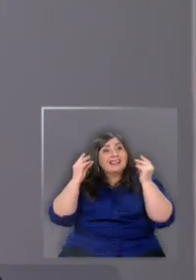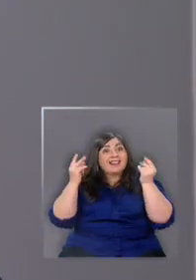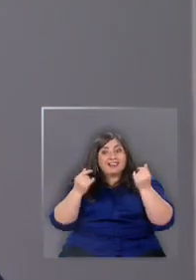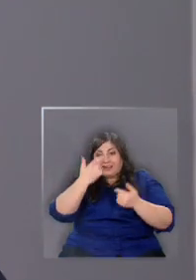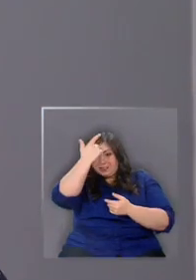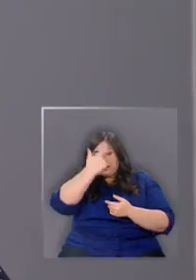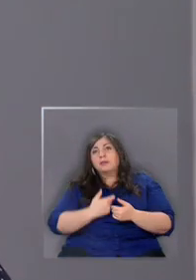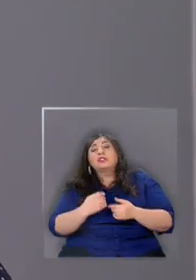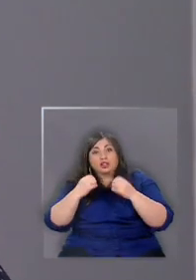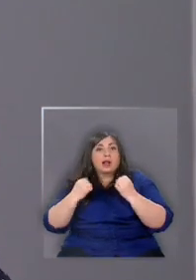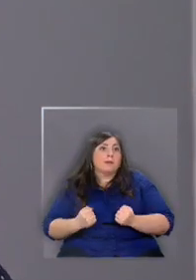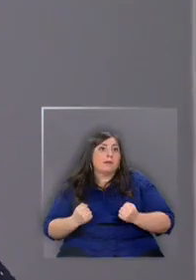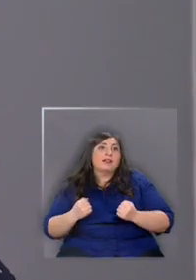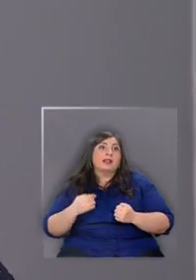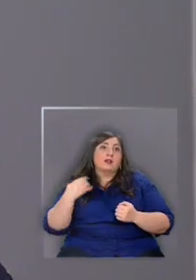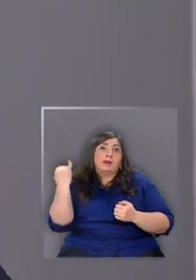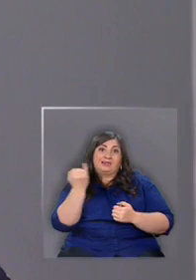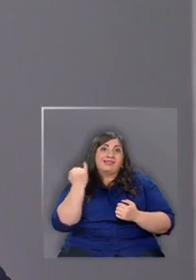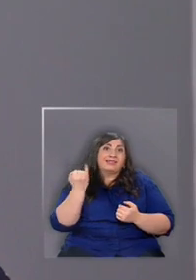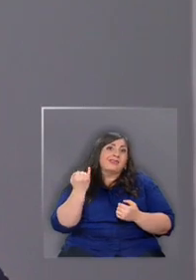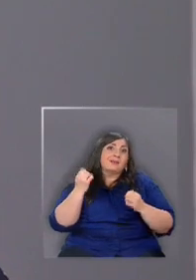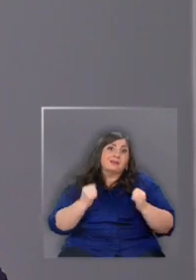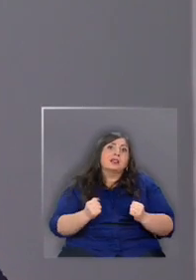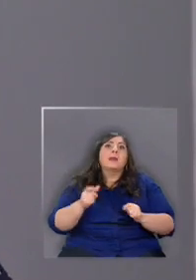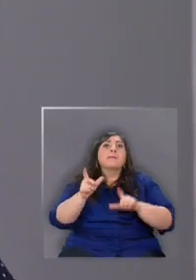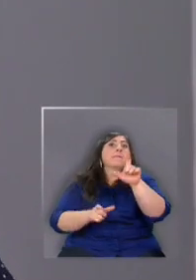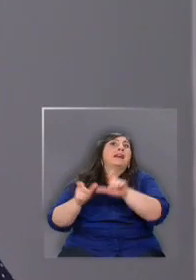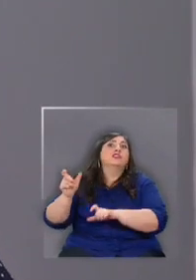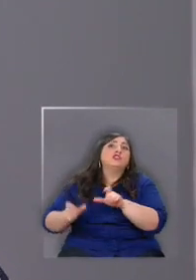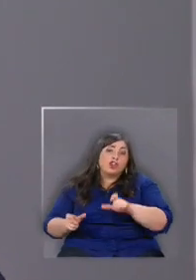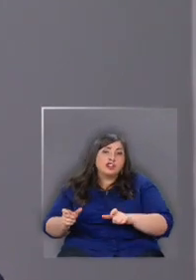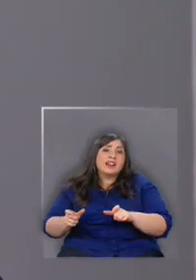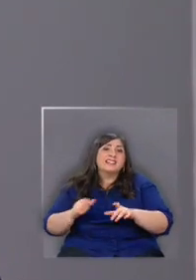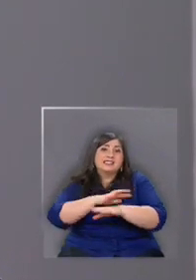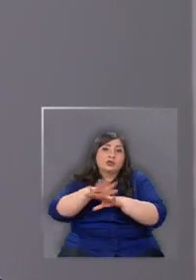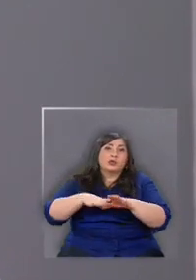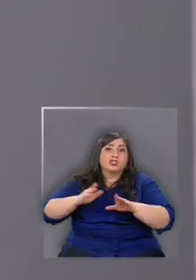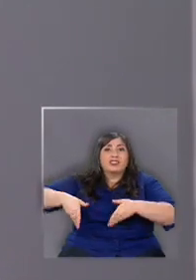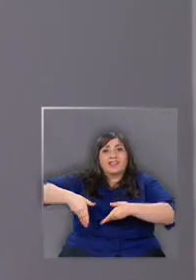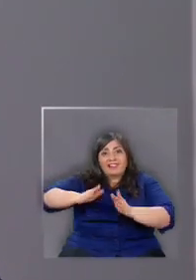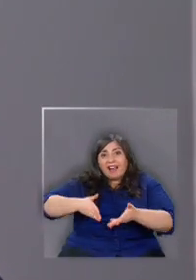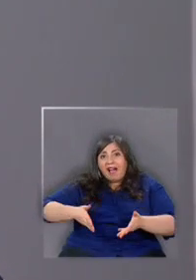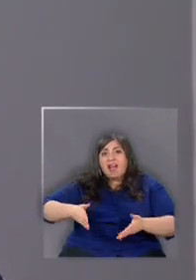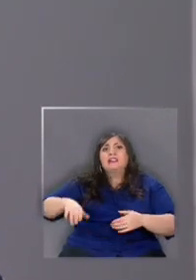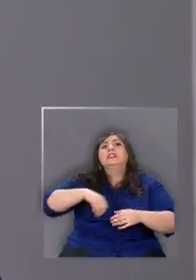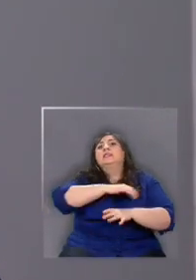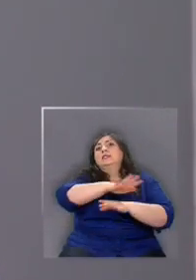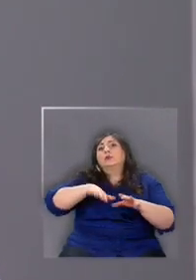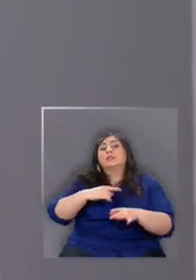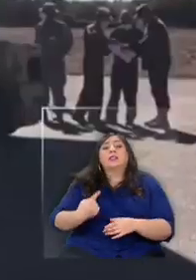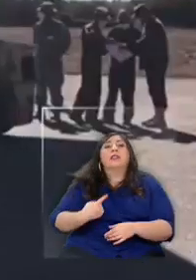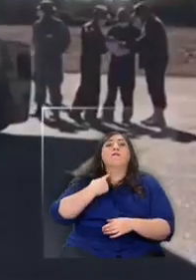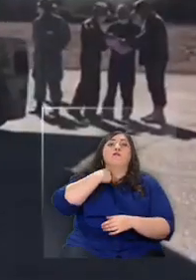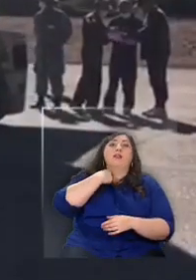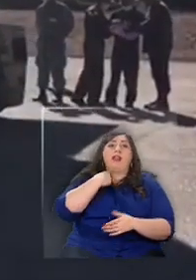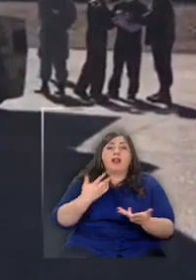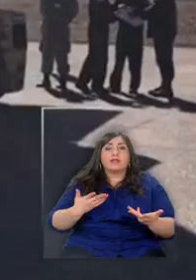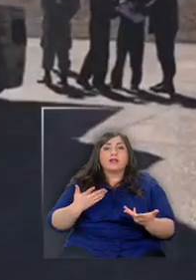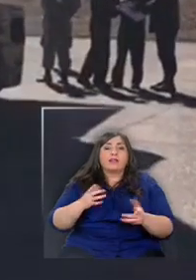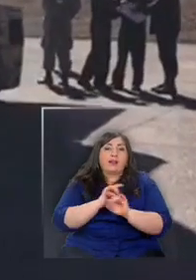autovalente posible. Gente en situación de calle, por ejemplo. Por ejemplo, ¿cierto? Que es gente que tiene una condición de vulnerabilidad clara.